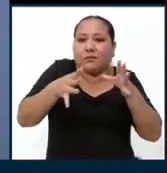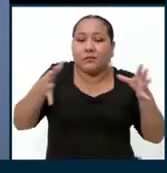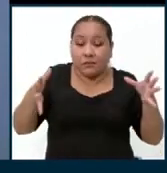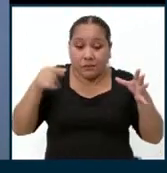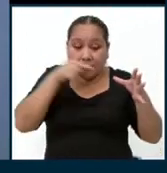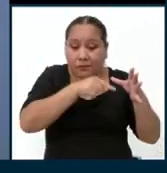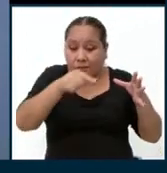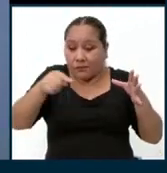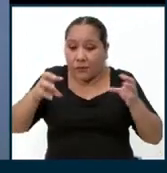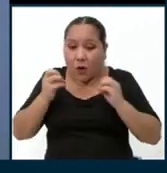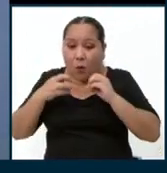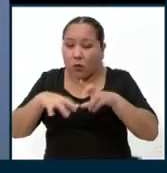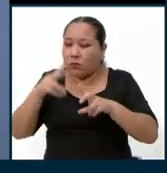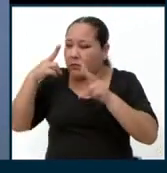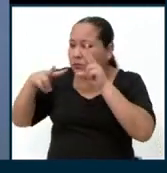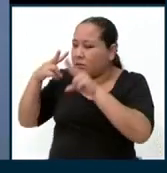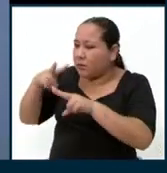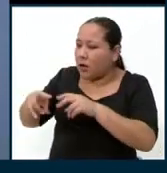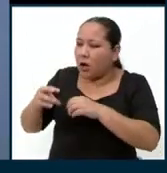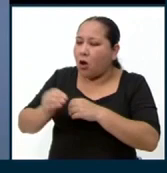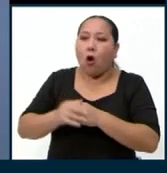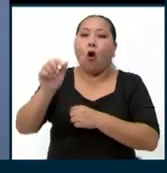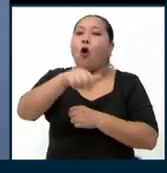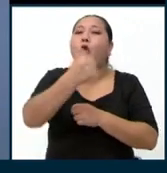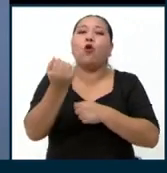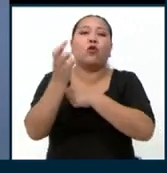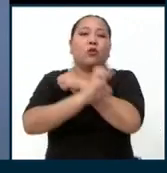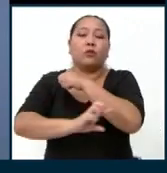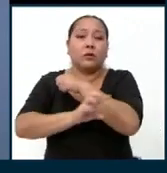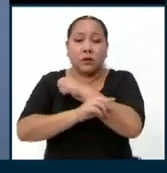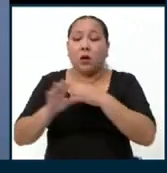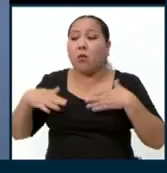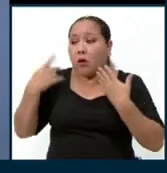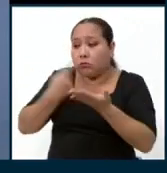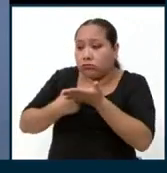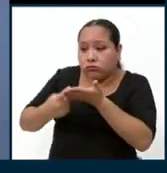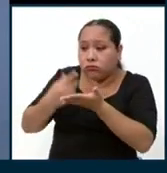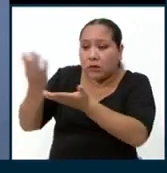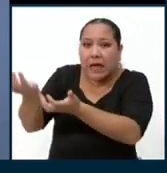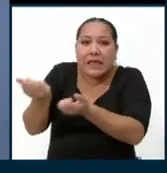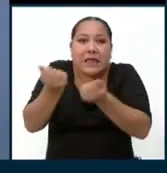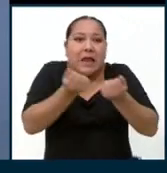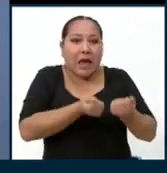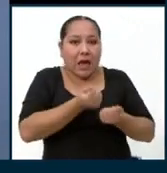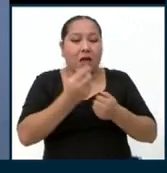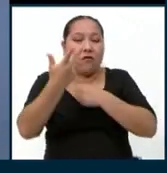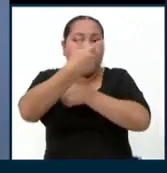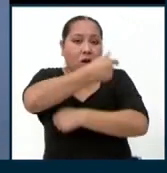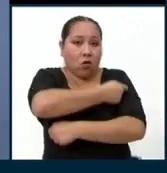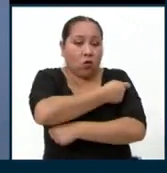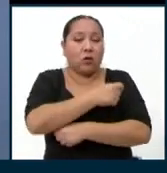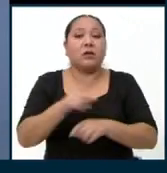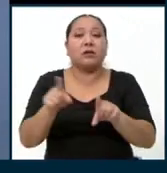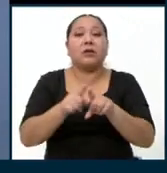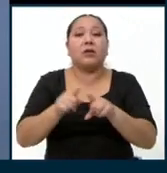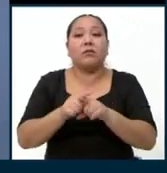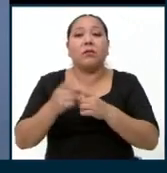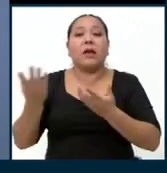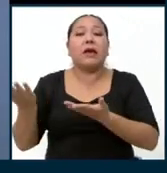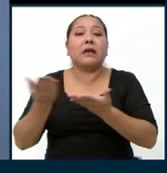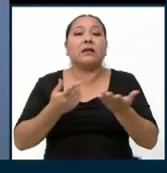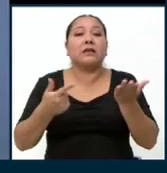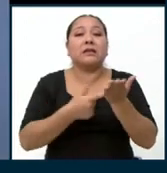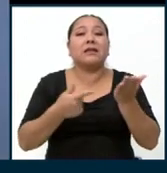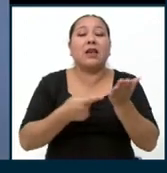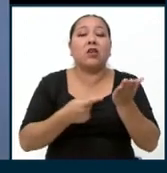abanico de países con los cuales nosotros podemos negociar y traer vacunas. Pero también que vengan con una transferencia de tecnología,